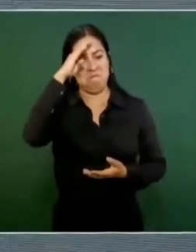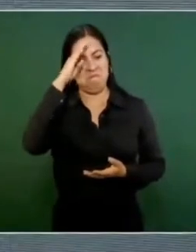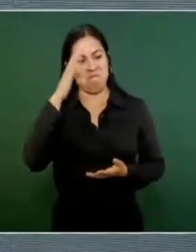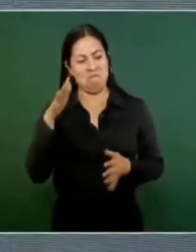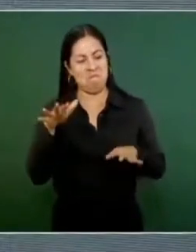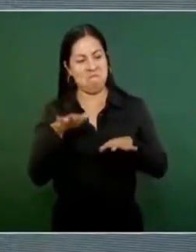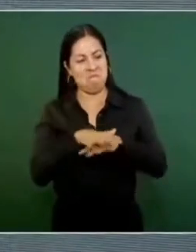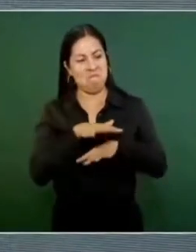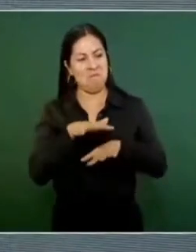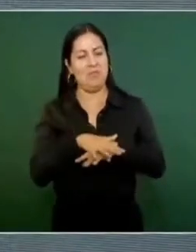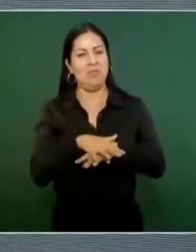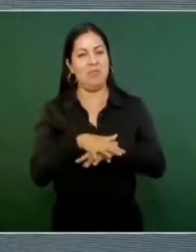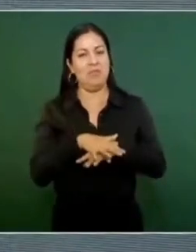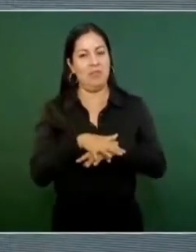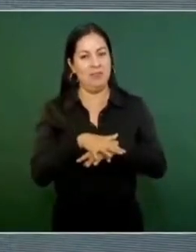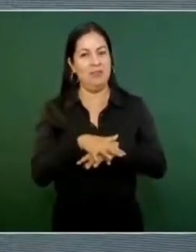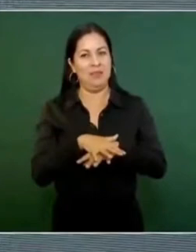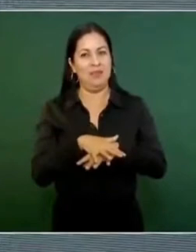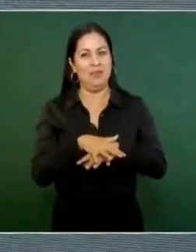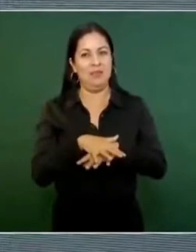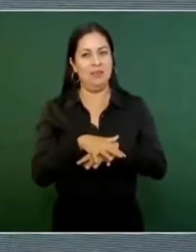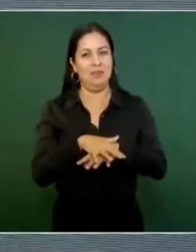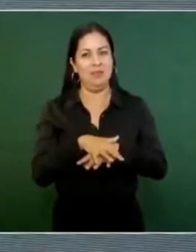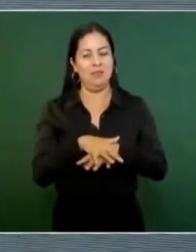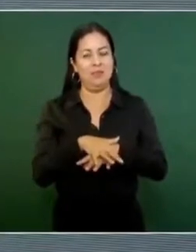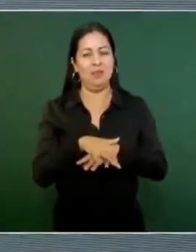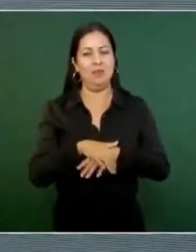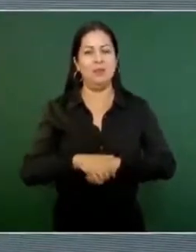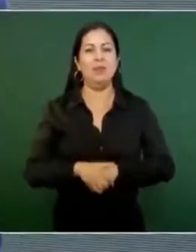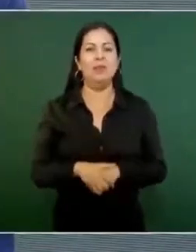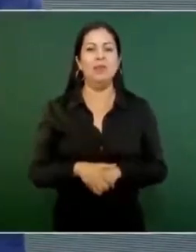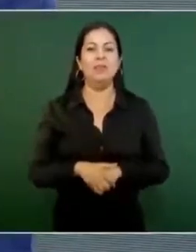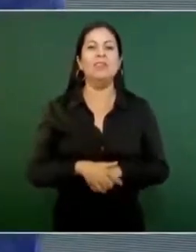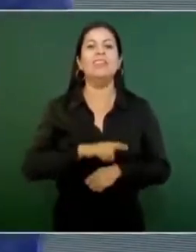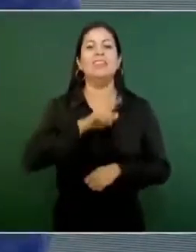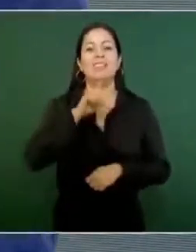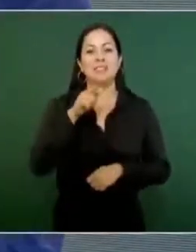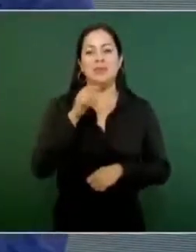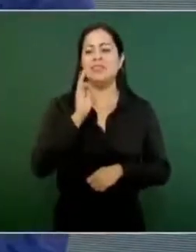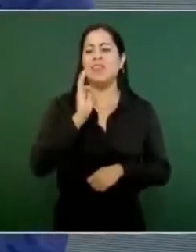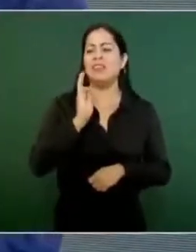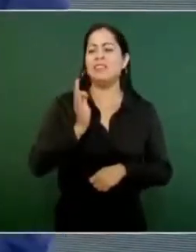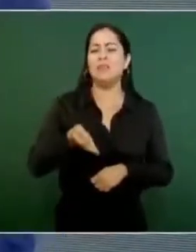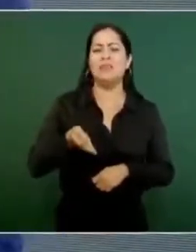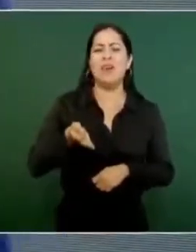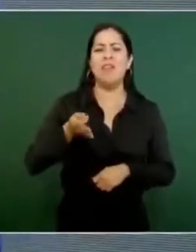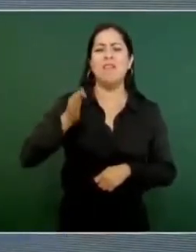se federalizó la nómina